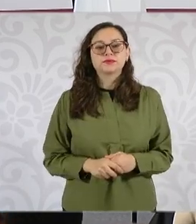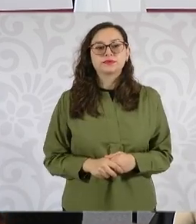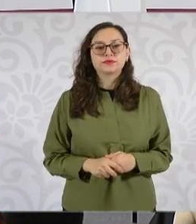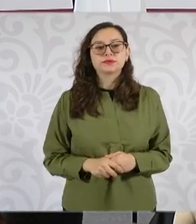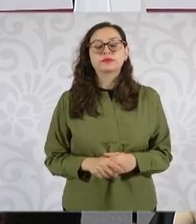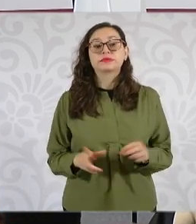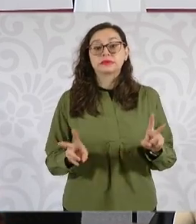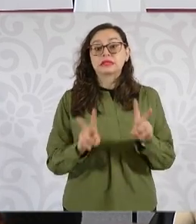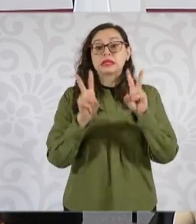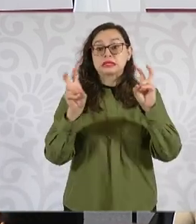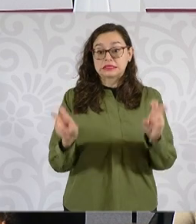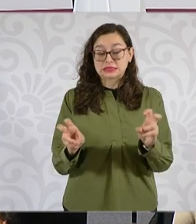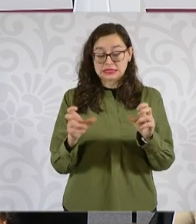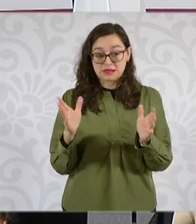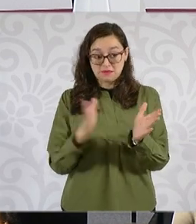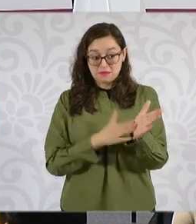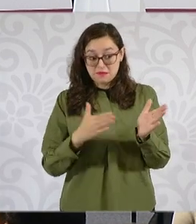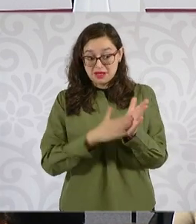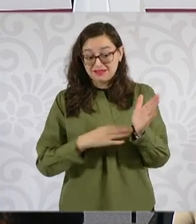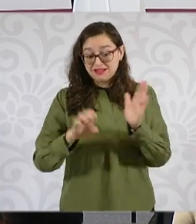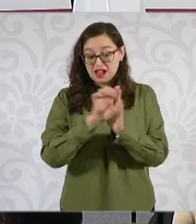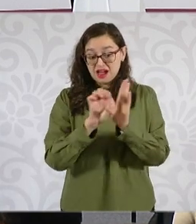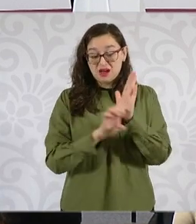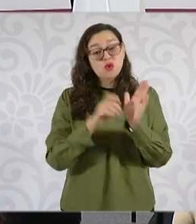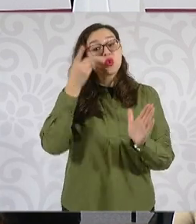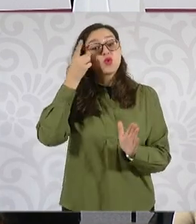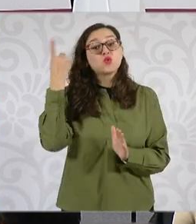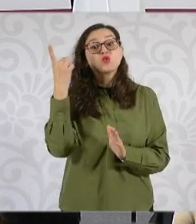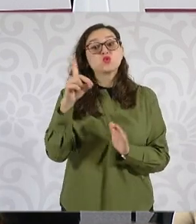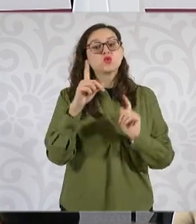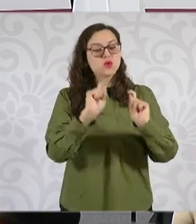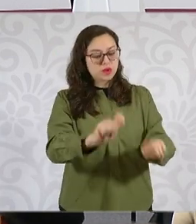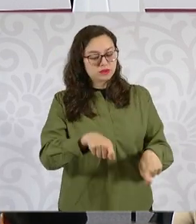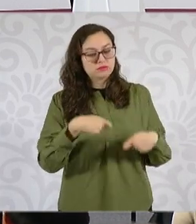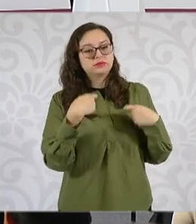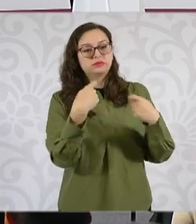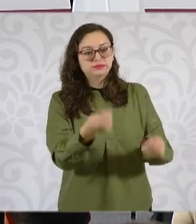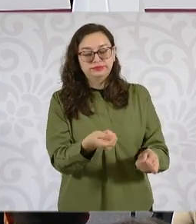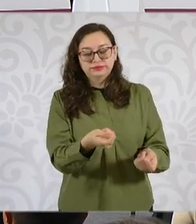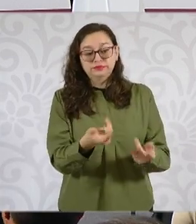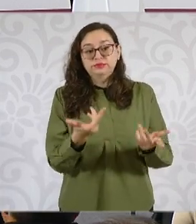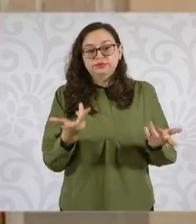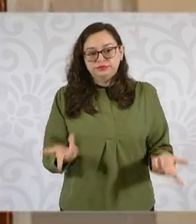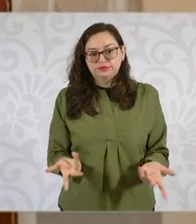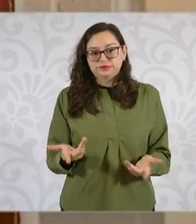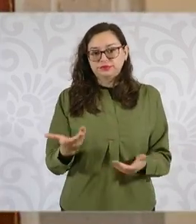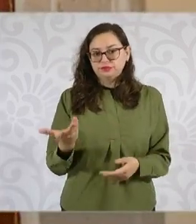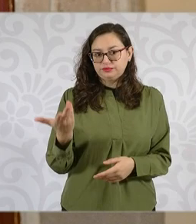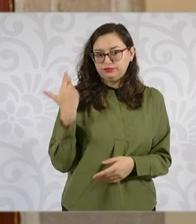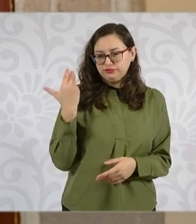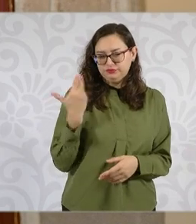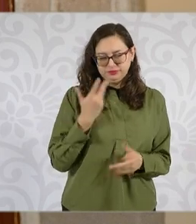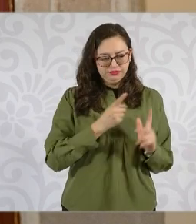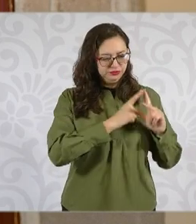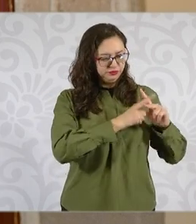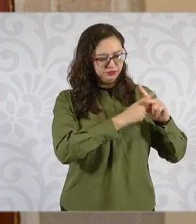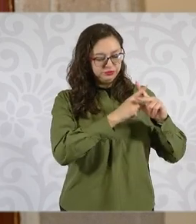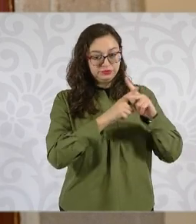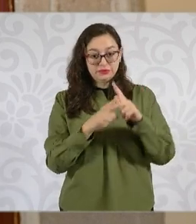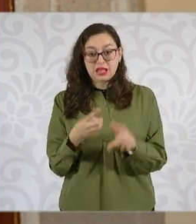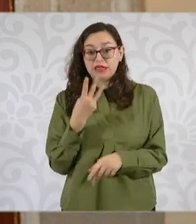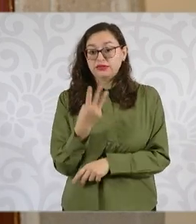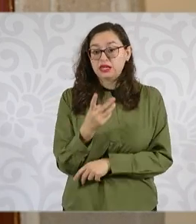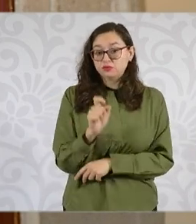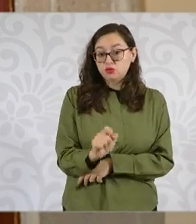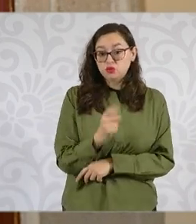escrituración y de titulación, aquí podemos ver las cifras. Inicio comentando, de acuerdo a datos del censo, algo así como 3.2